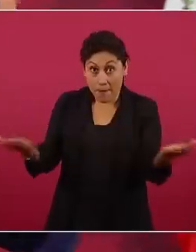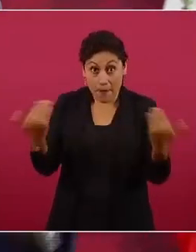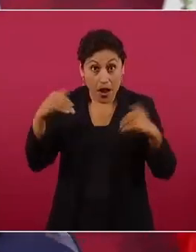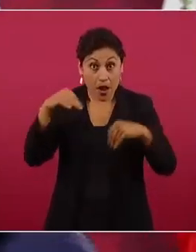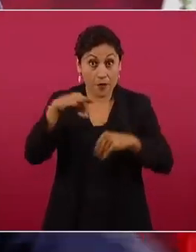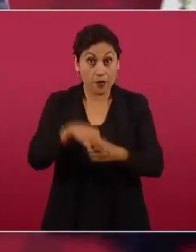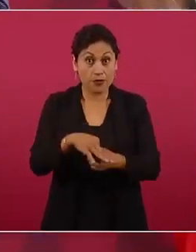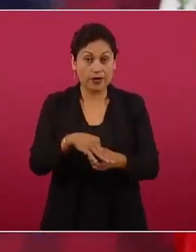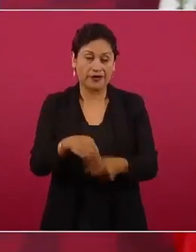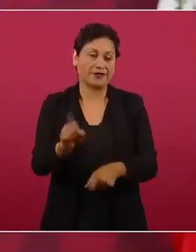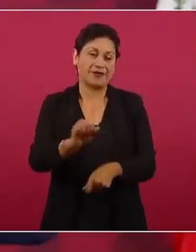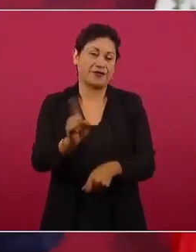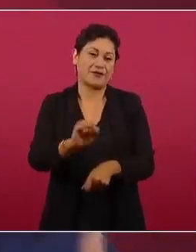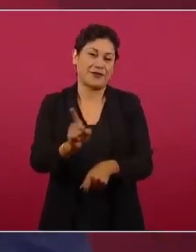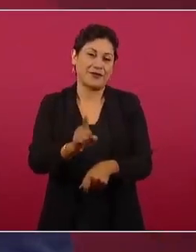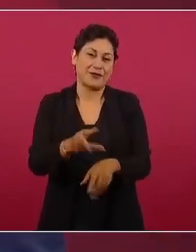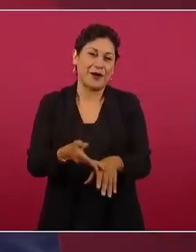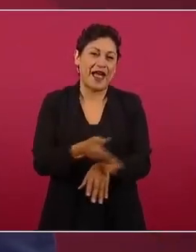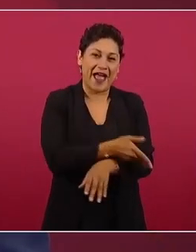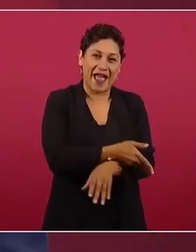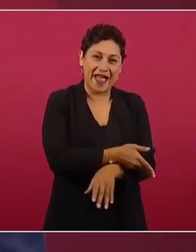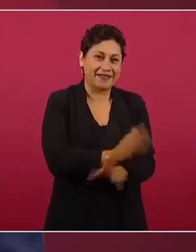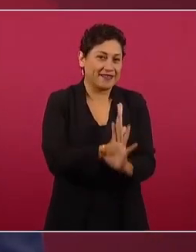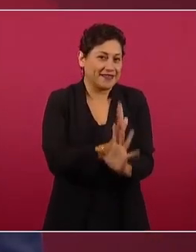ya fue la preparación del fraude,